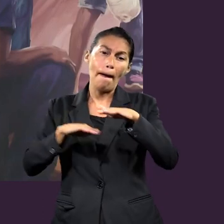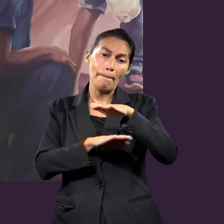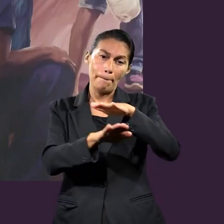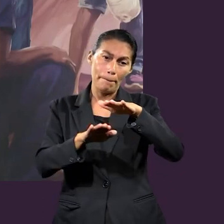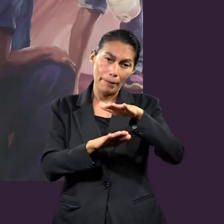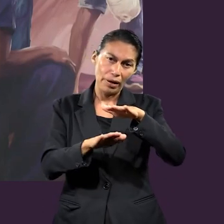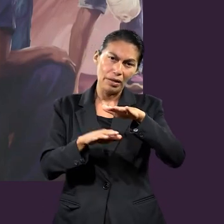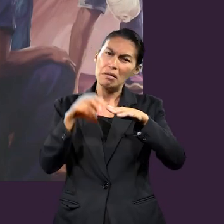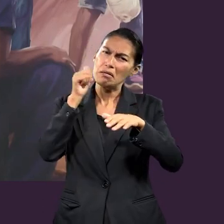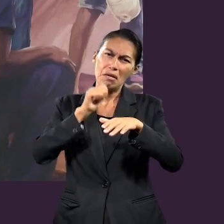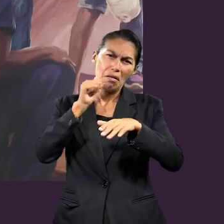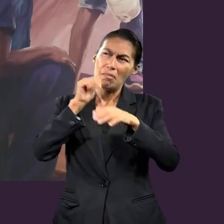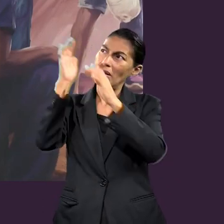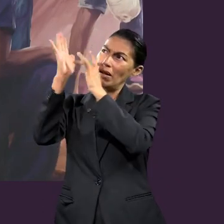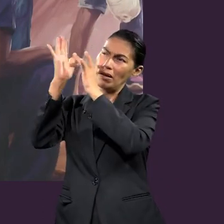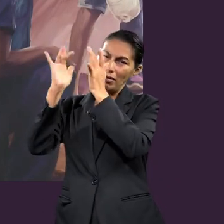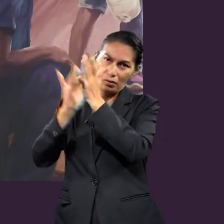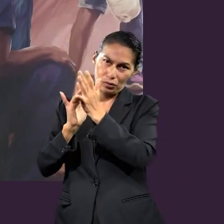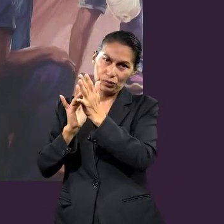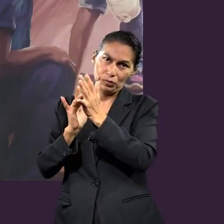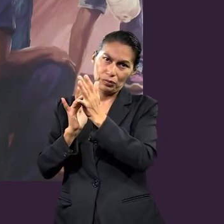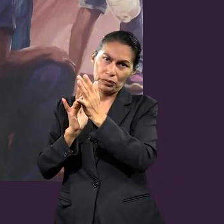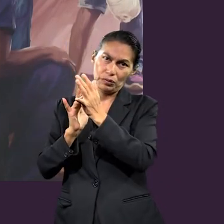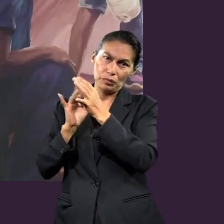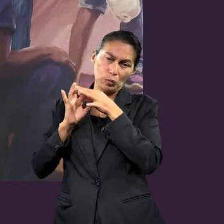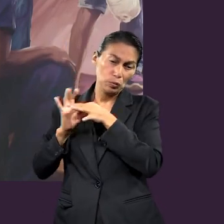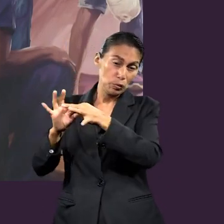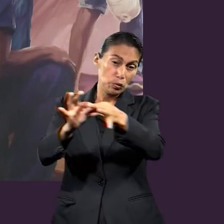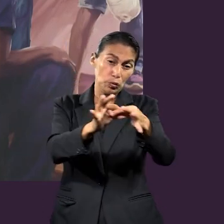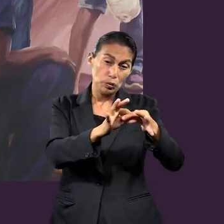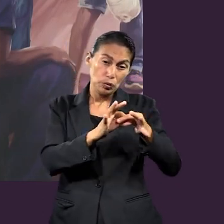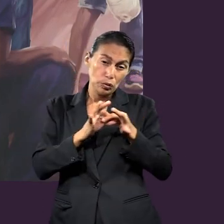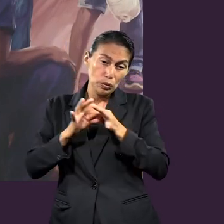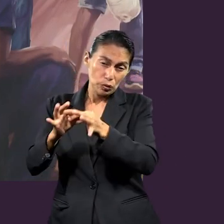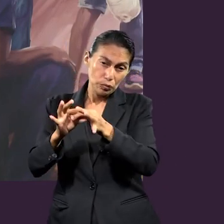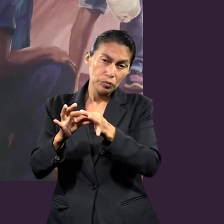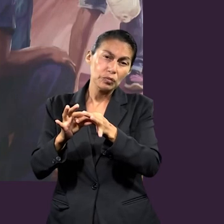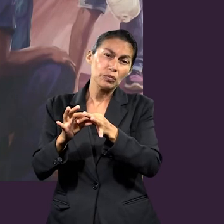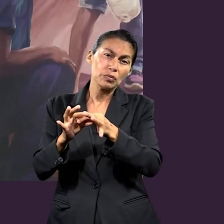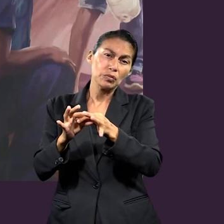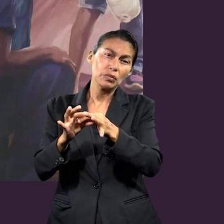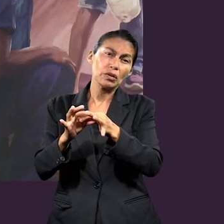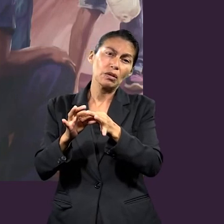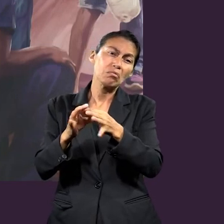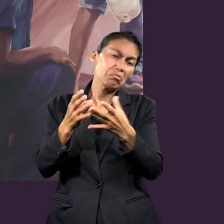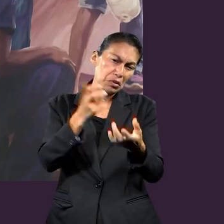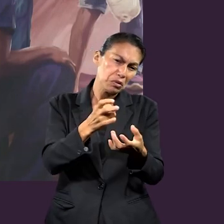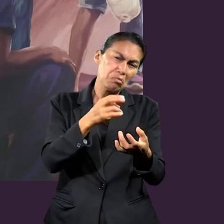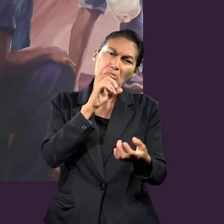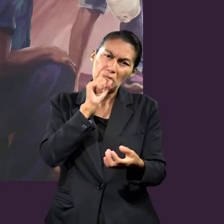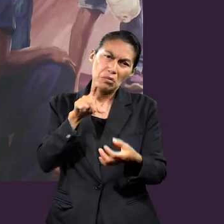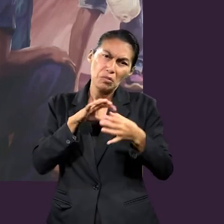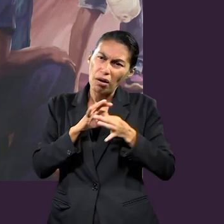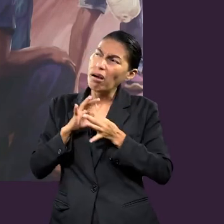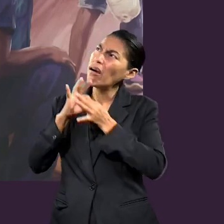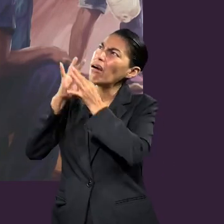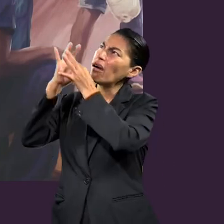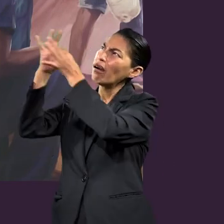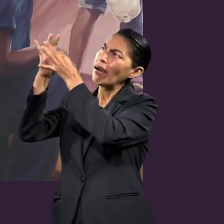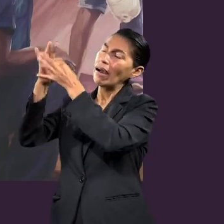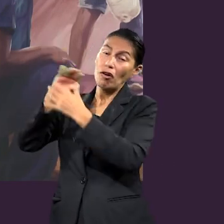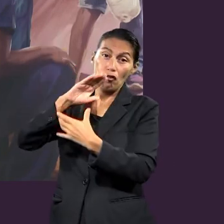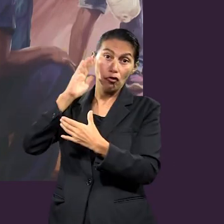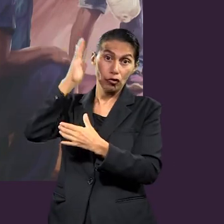personales, la base de todas estas debería de ser Jesucristo, ¿no? la unidad que tenemos que tener todos con todos,